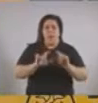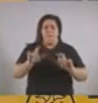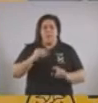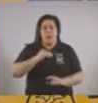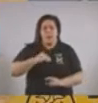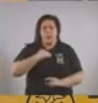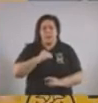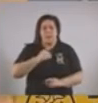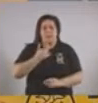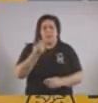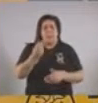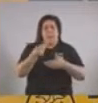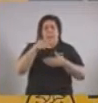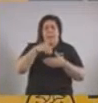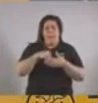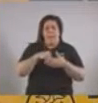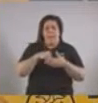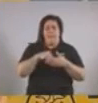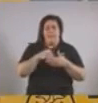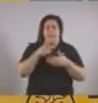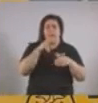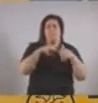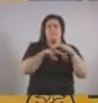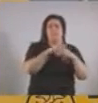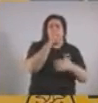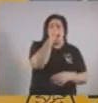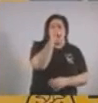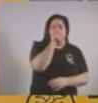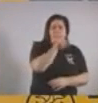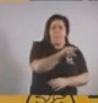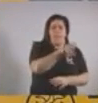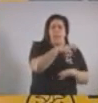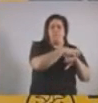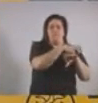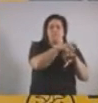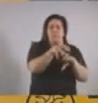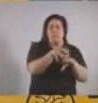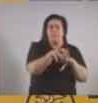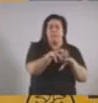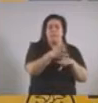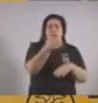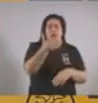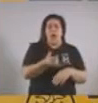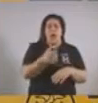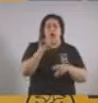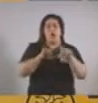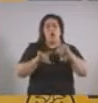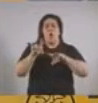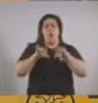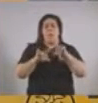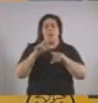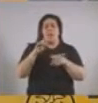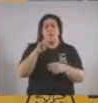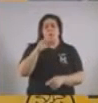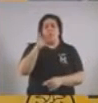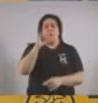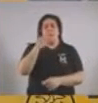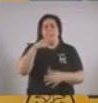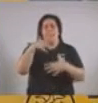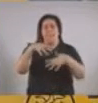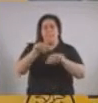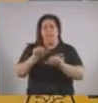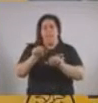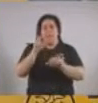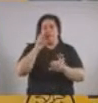en las unidades febriles de los hospitales, en todos los hospitales. Tenemos los operativos de detectar en cada uno de los barrios para ir